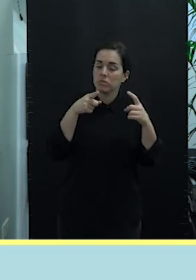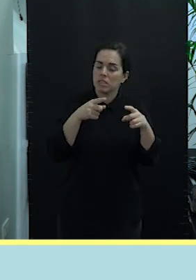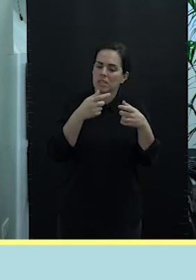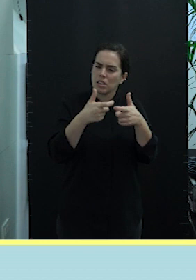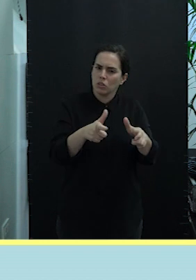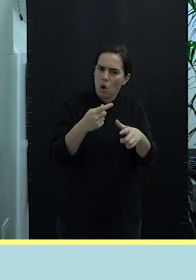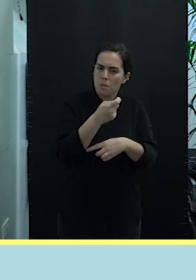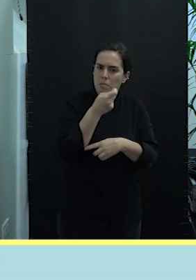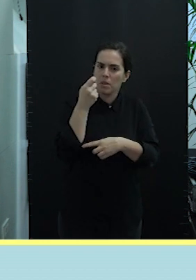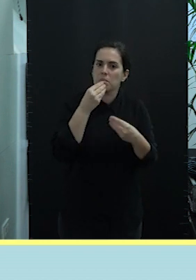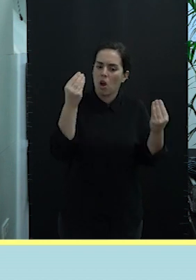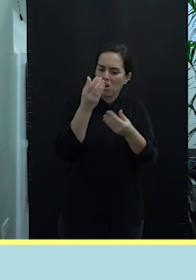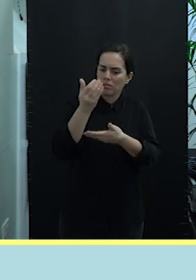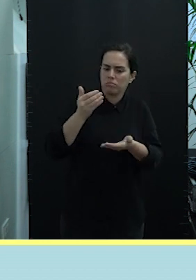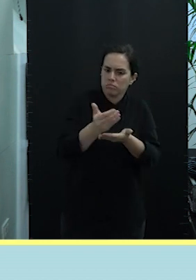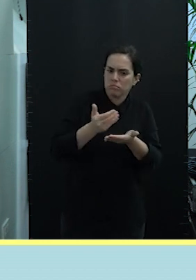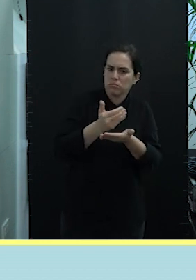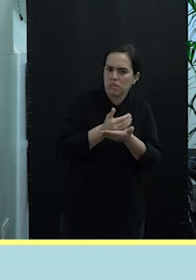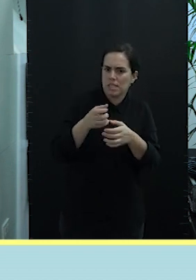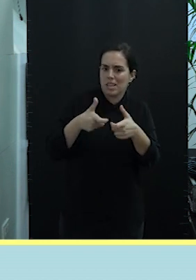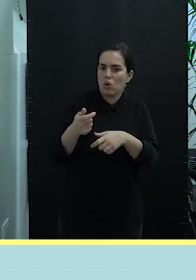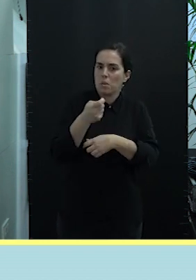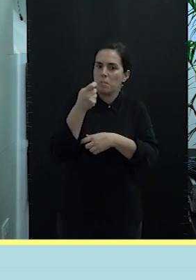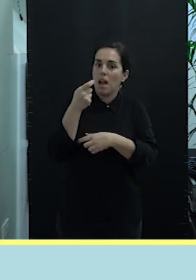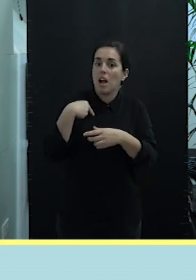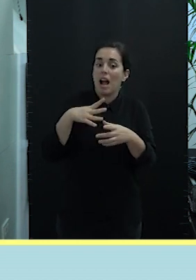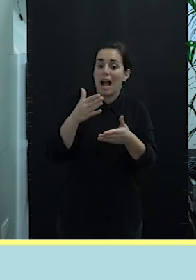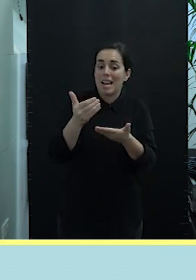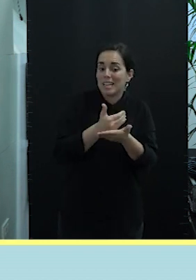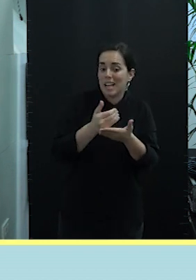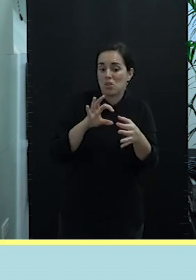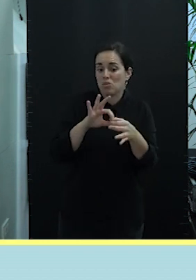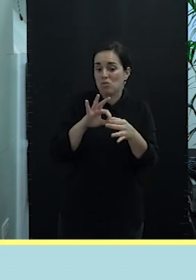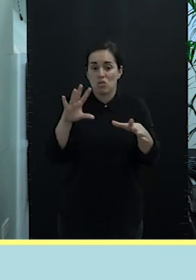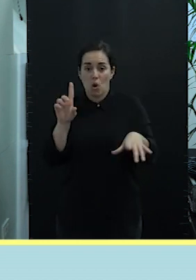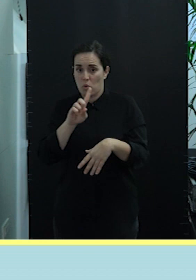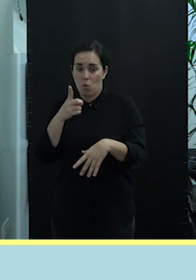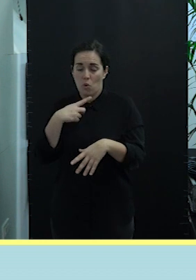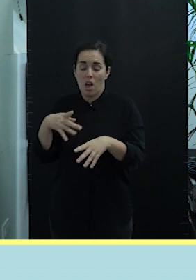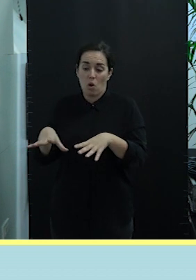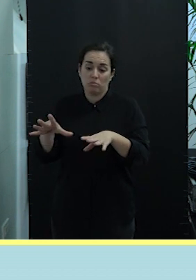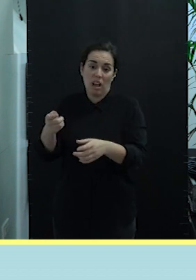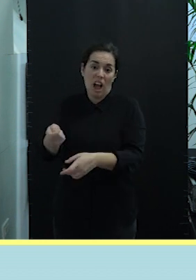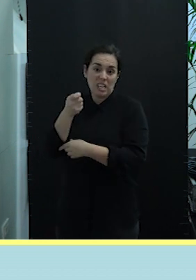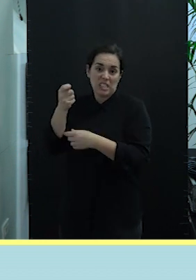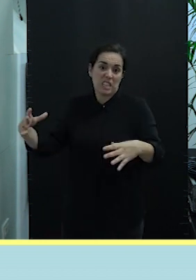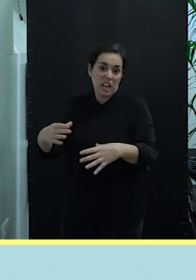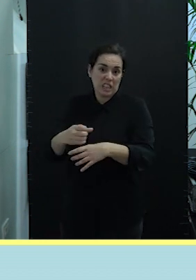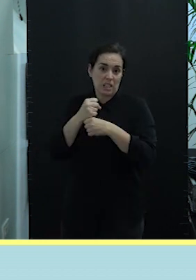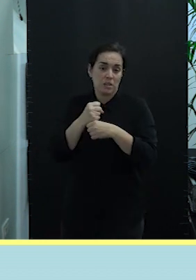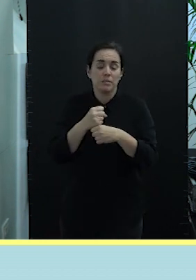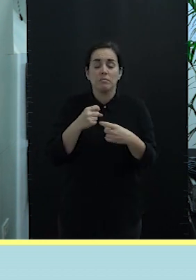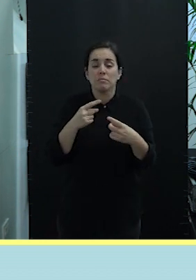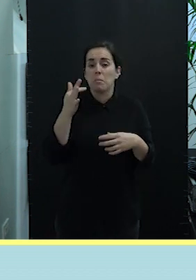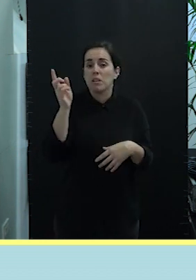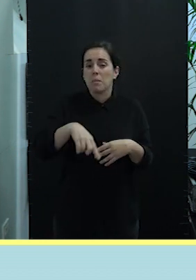la renta del sector de la pesca con ingresos no vinculados a la actividad extractiva. Generar y planificar acciones a las que se adcriben de